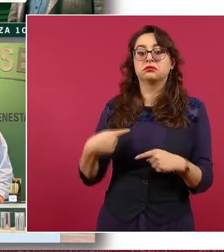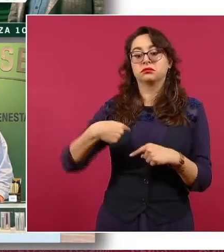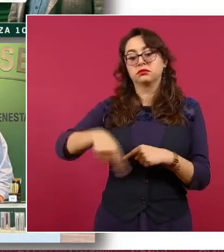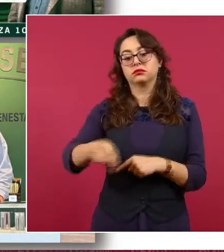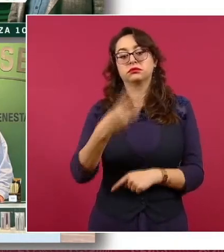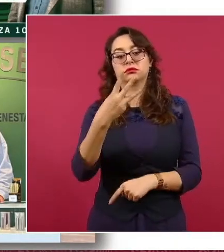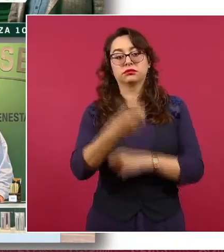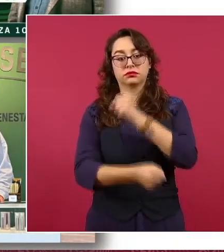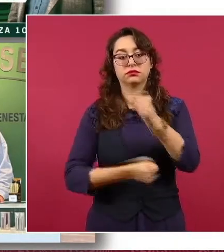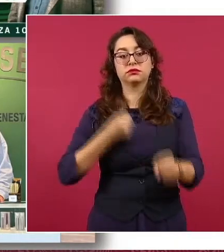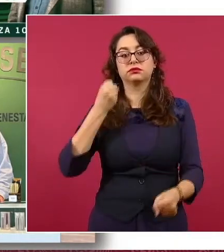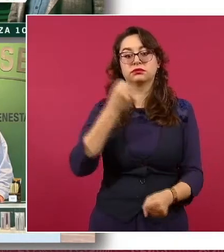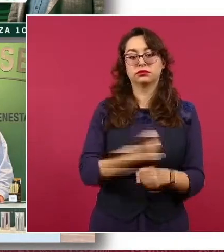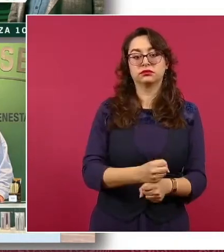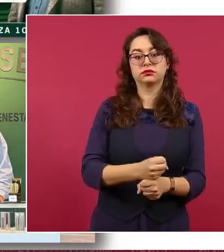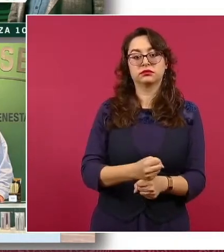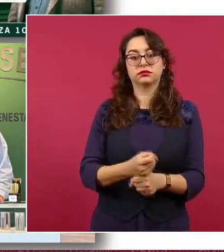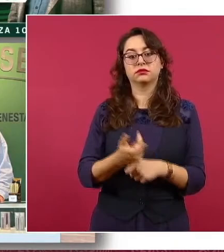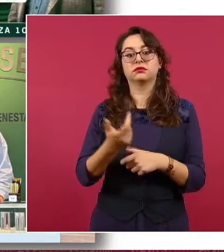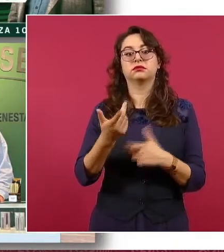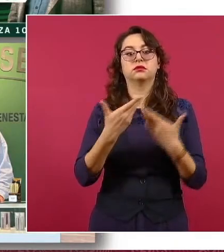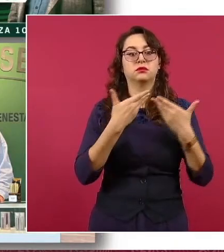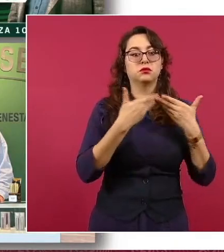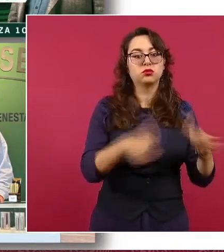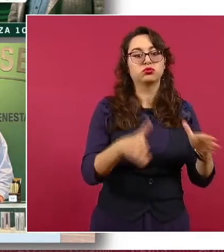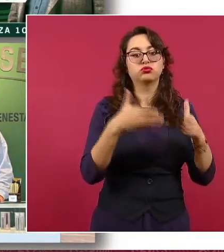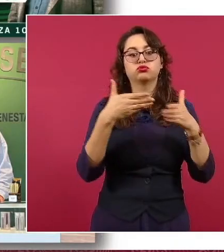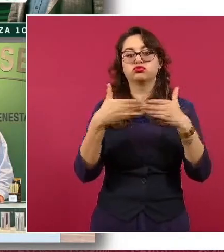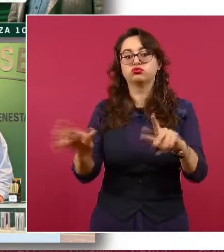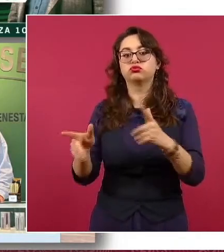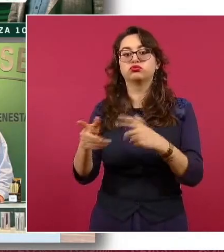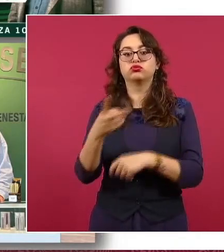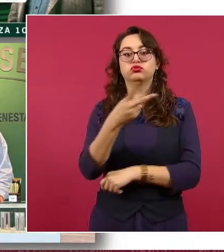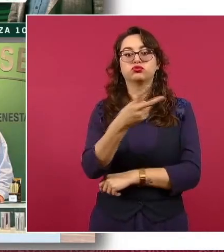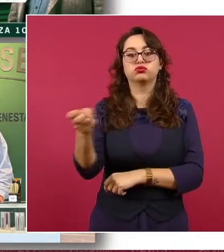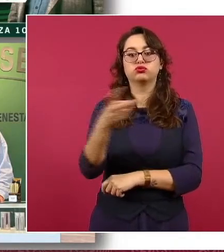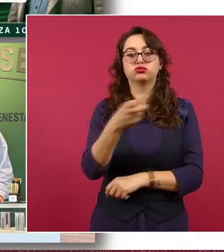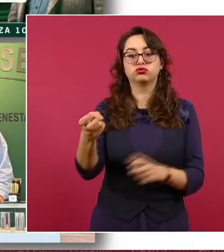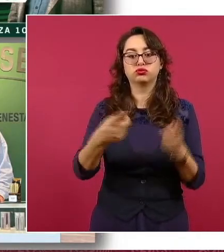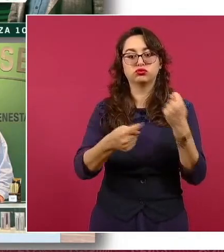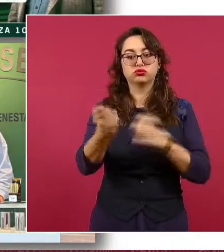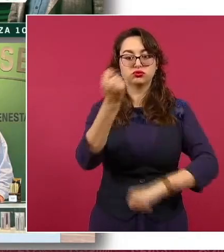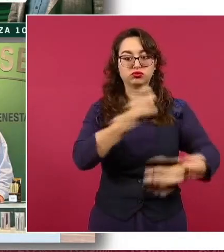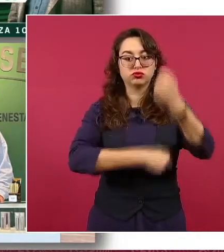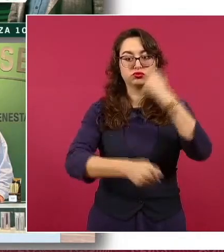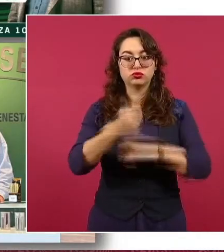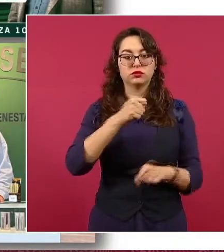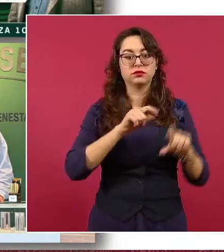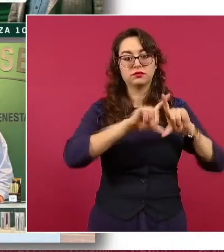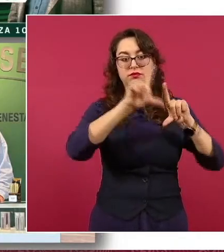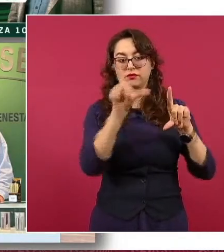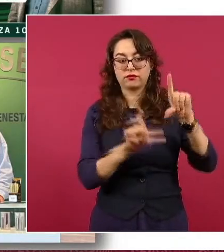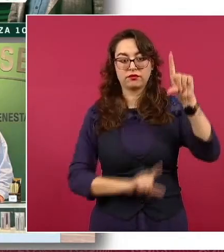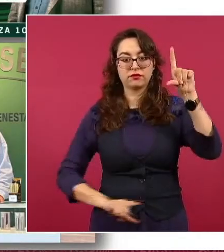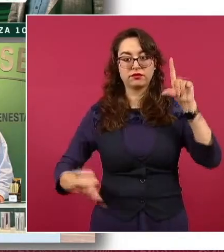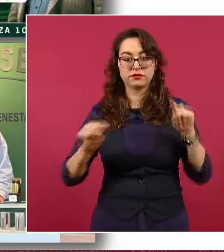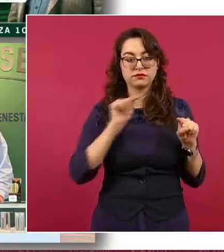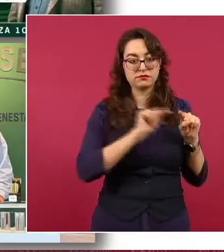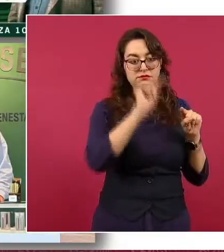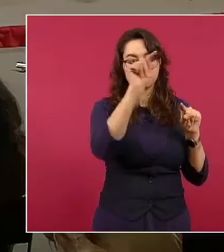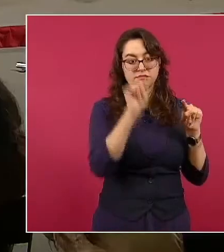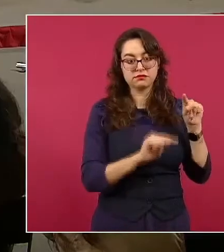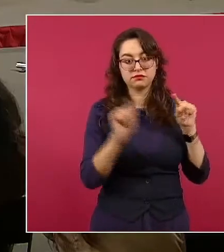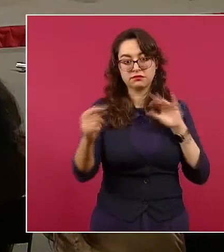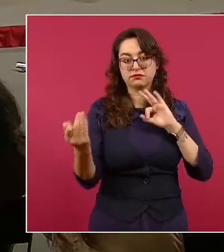200 tiendas en los principales centros turísticos del país, así